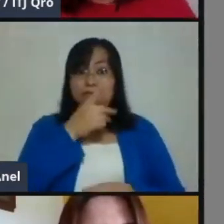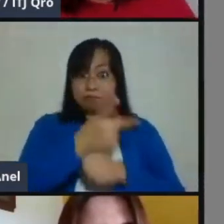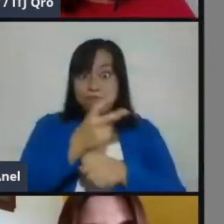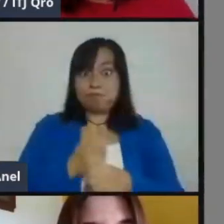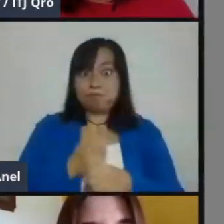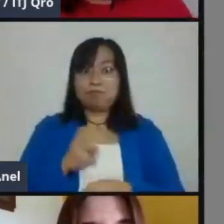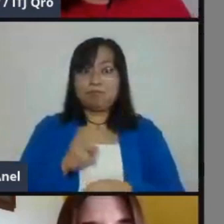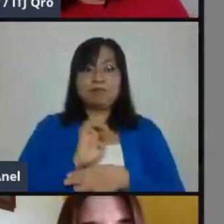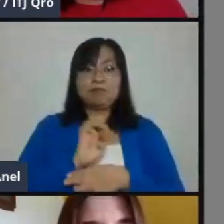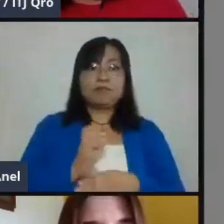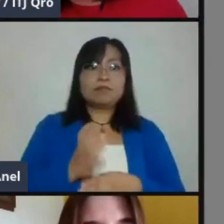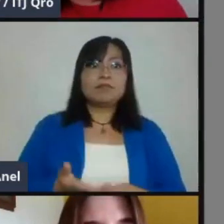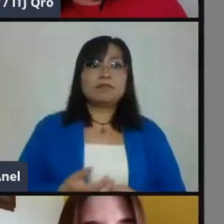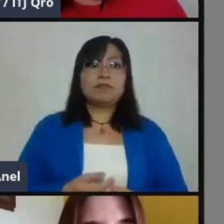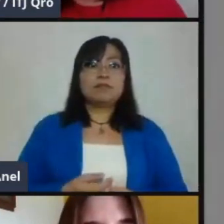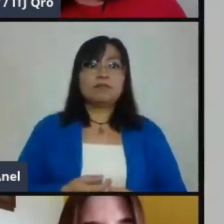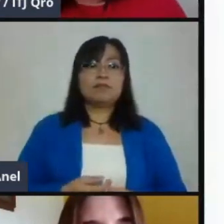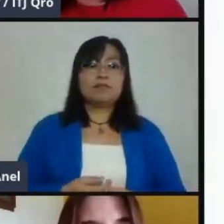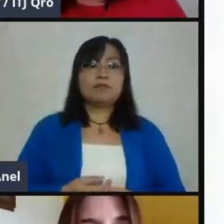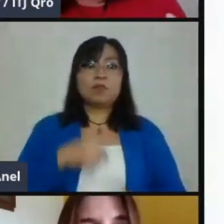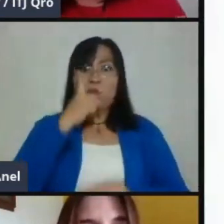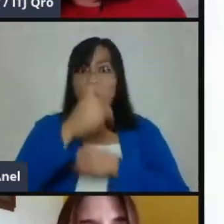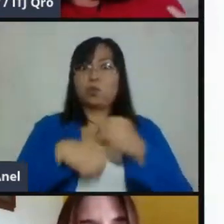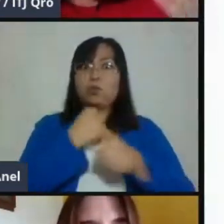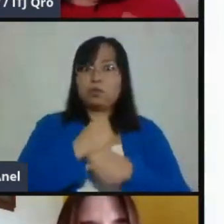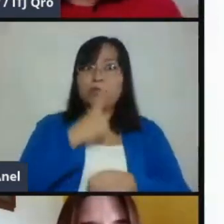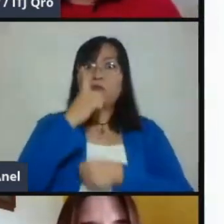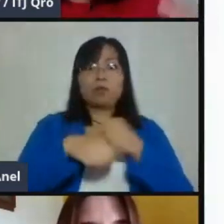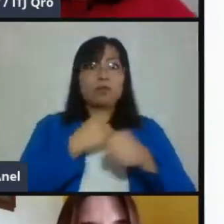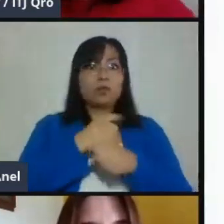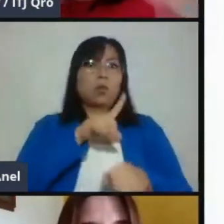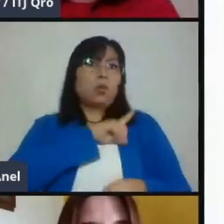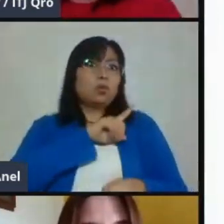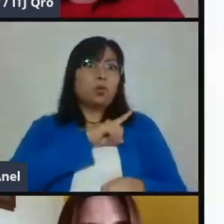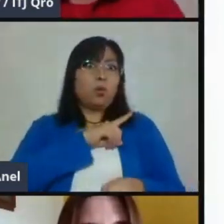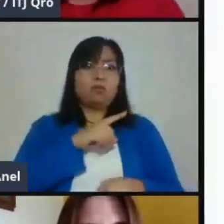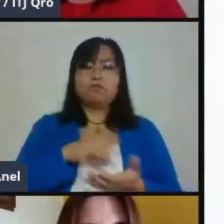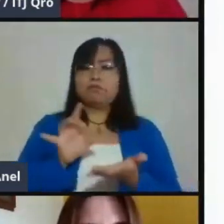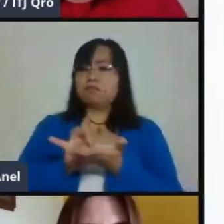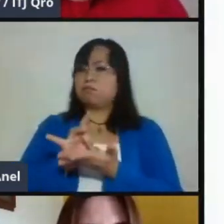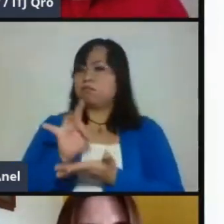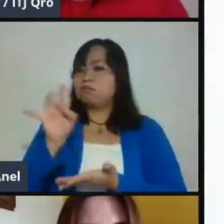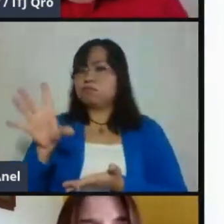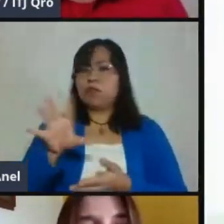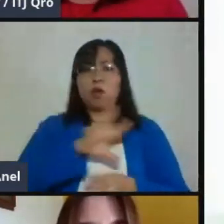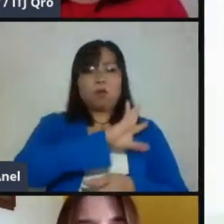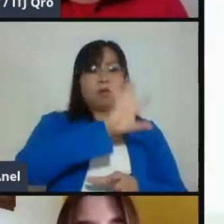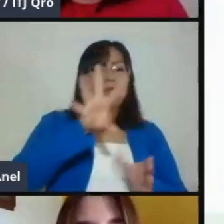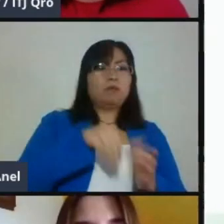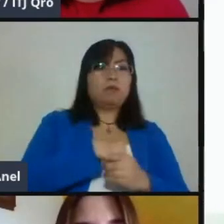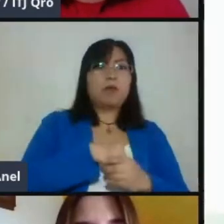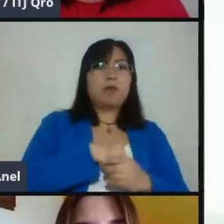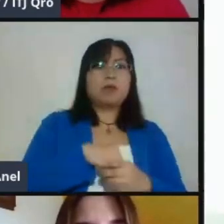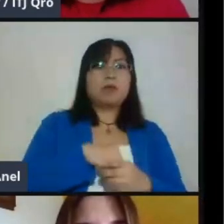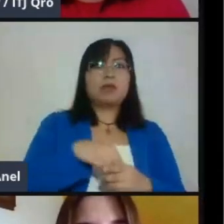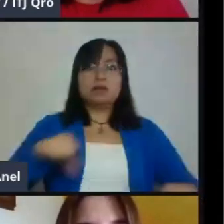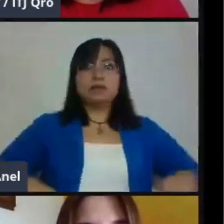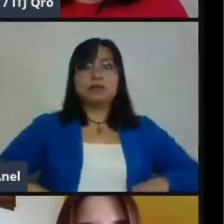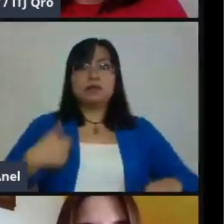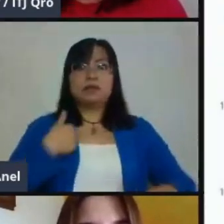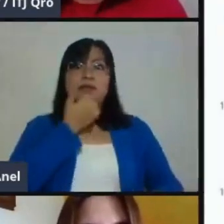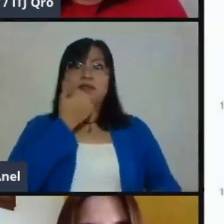a suceder es que de manera semanal les va a llegar un resumen con todas las actividades que hicieron